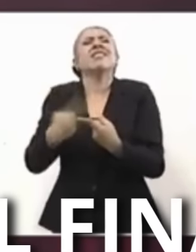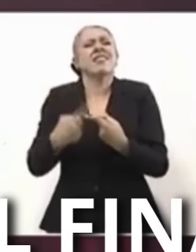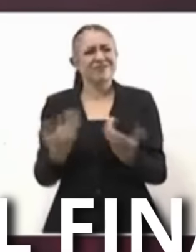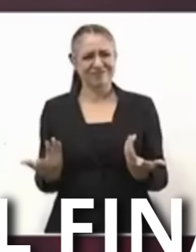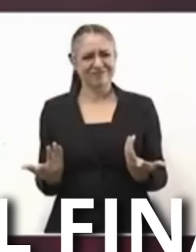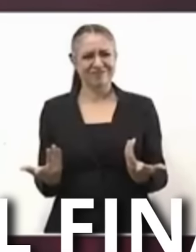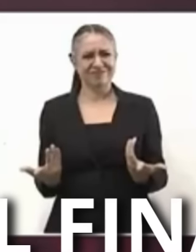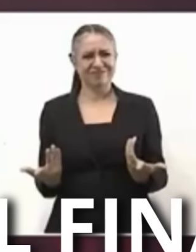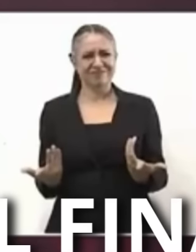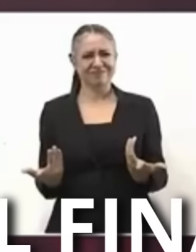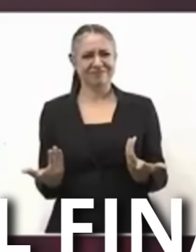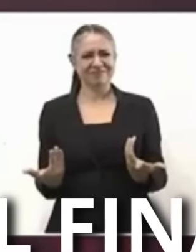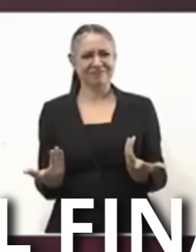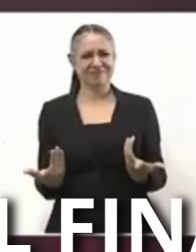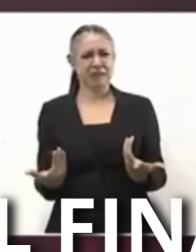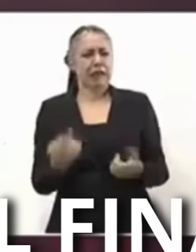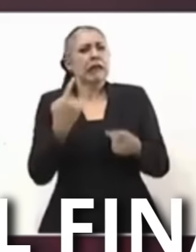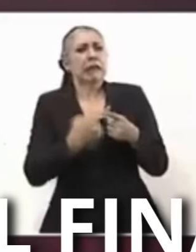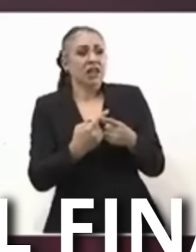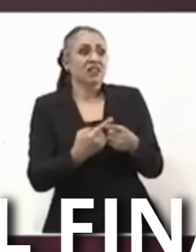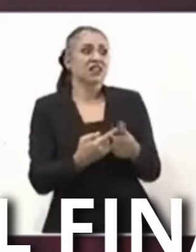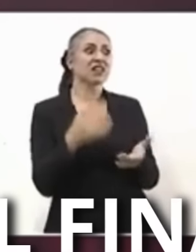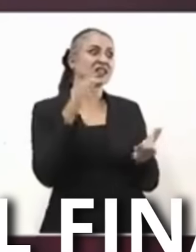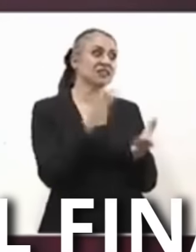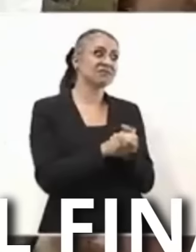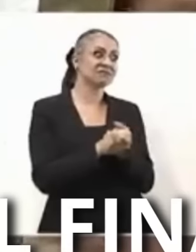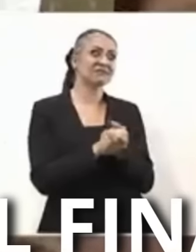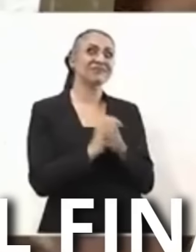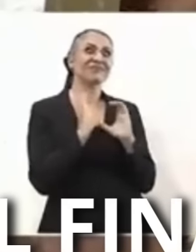¿Quiénes somos Las que a veces Cuidamos hasta Los maridos?